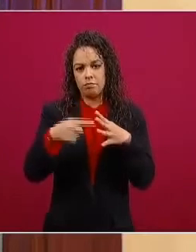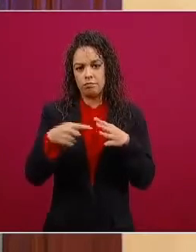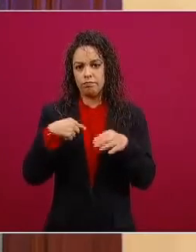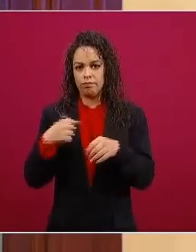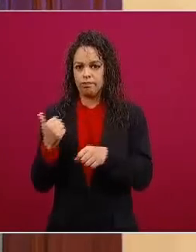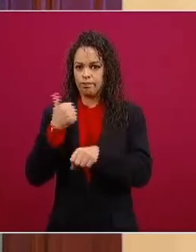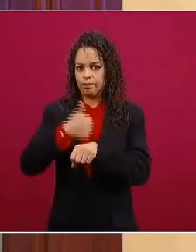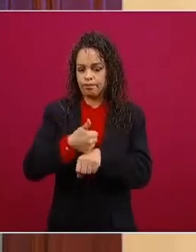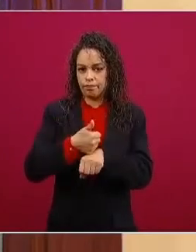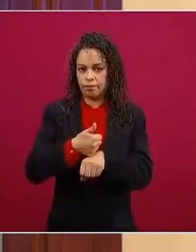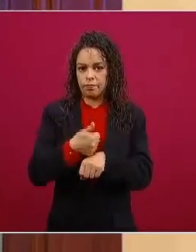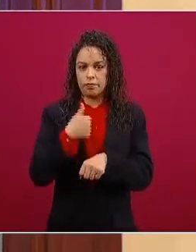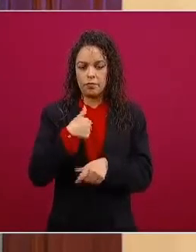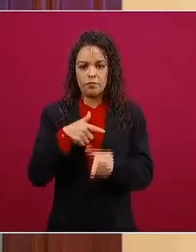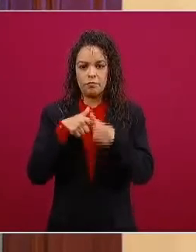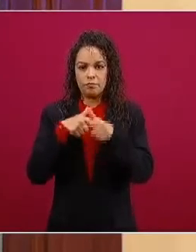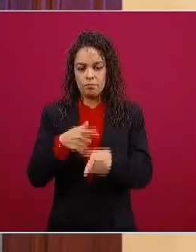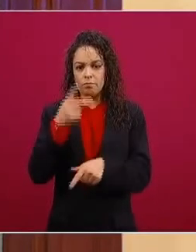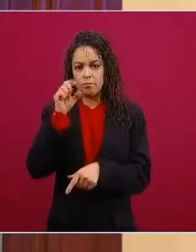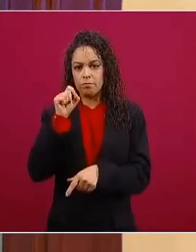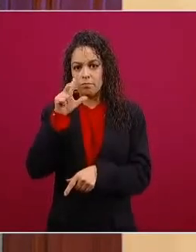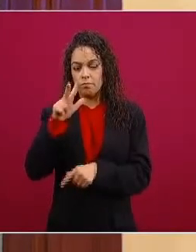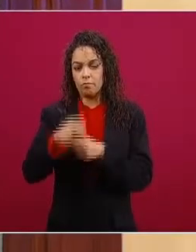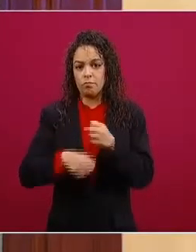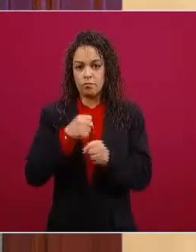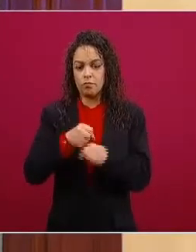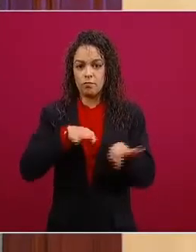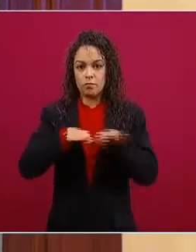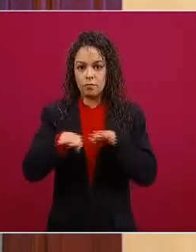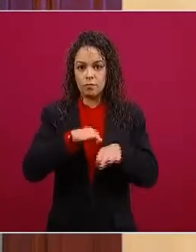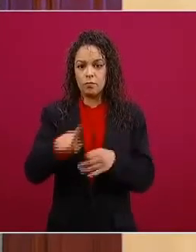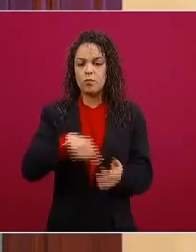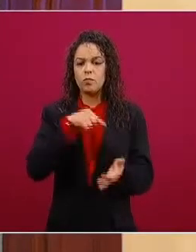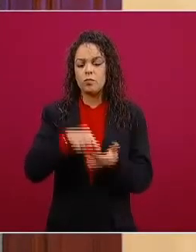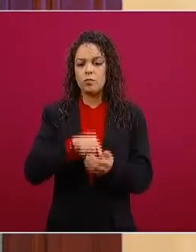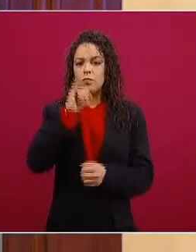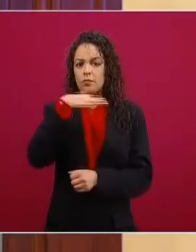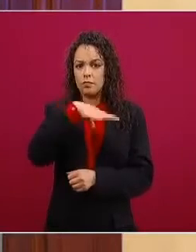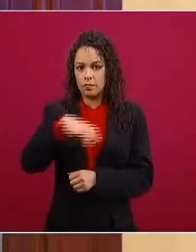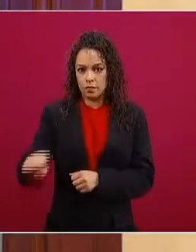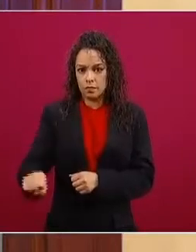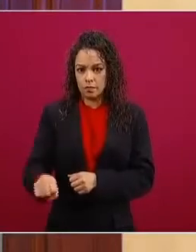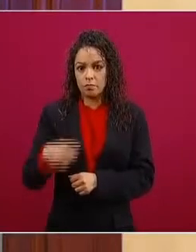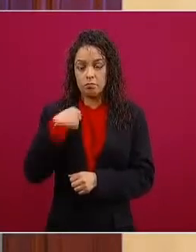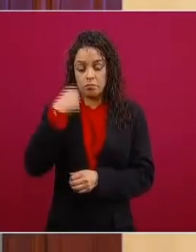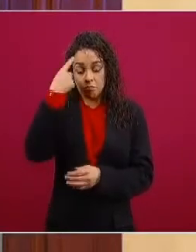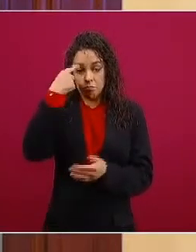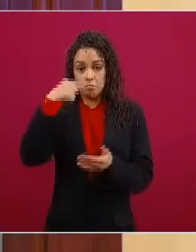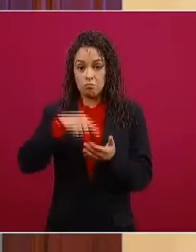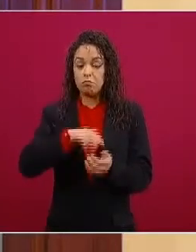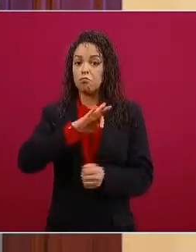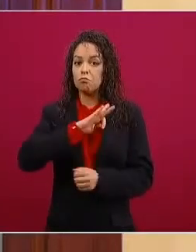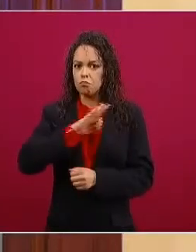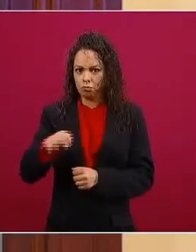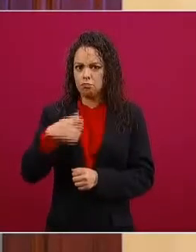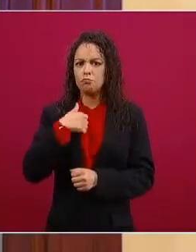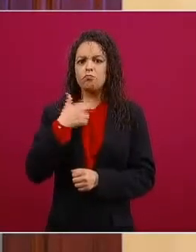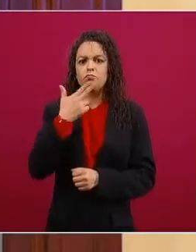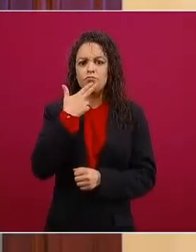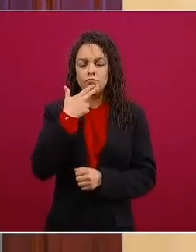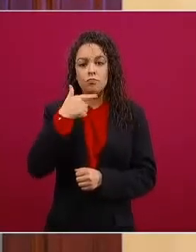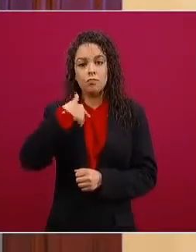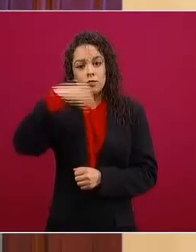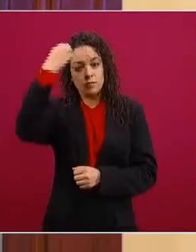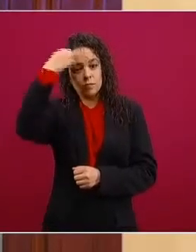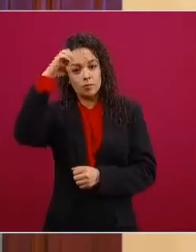oportunidad de ejercer durante los 28 años de trabajo en el IMSS me considero útil para que con mi experiencia y conocimientos pueda